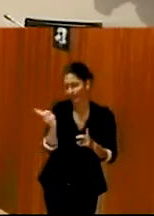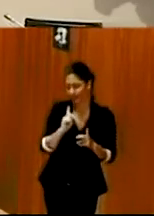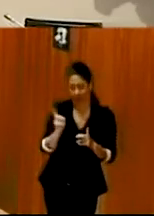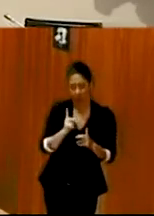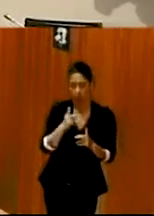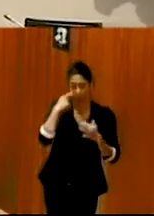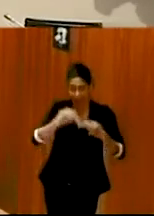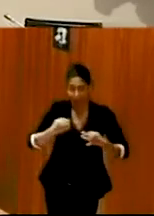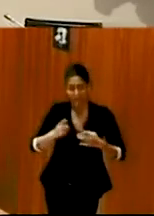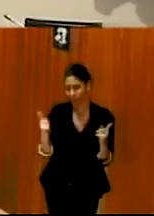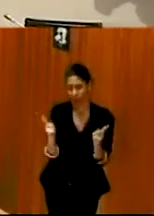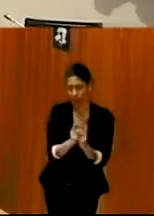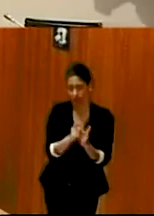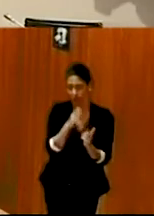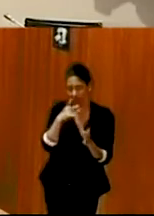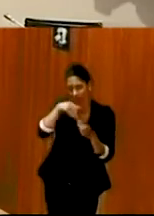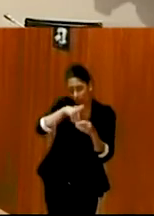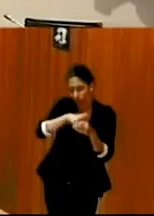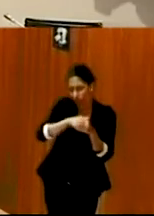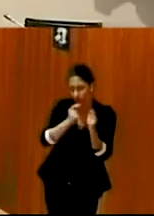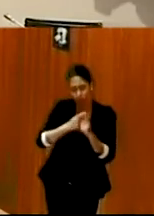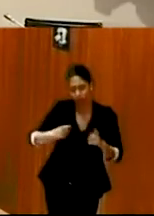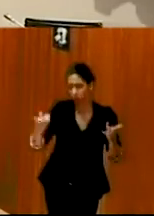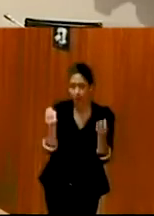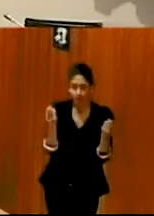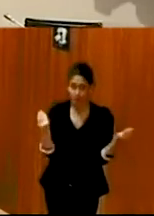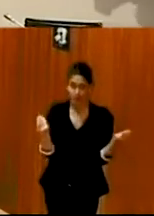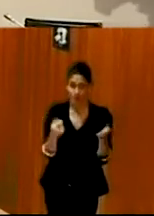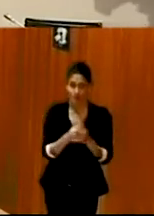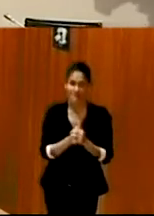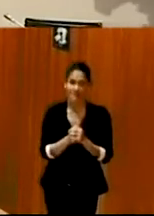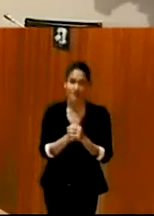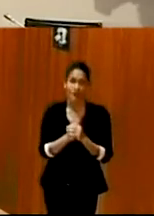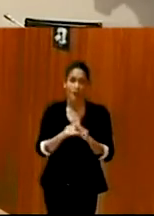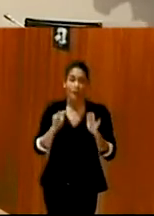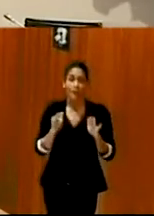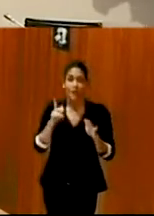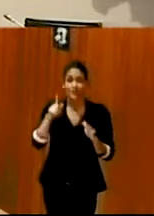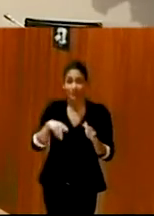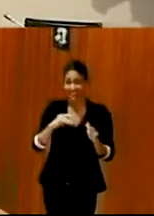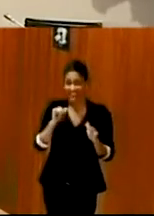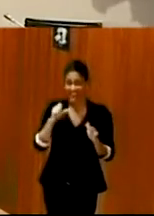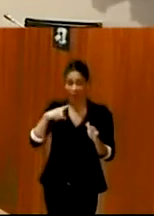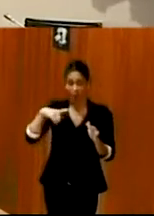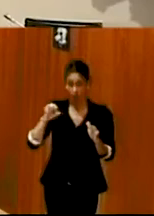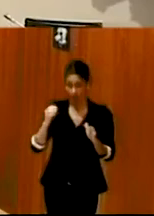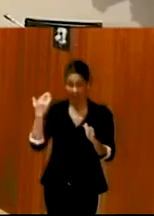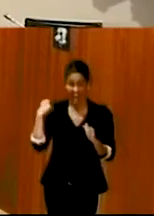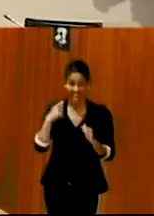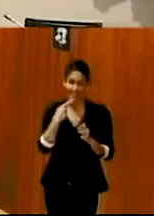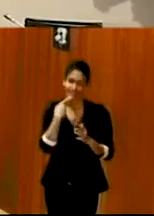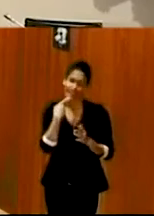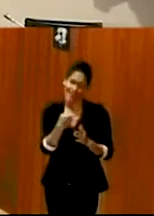hablar y todo lo que tenemos que compartir. Pero bueno, como también decía Diego antes, seguimos